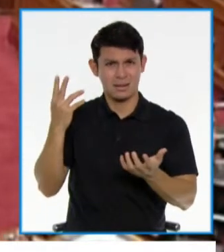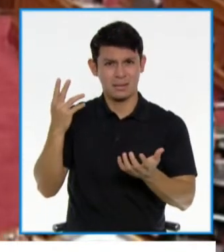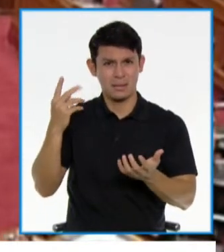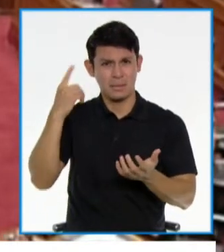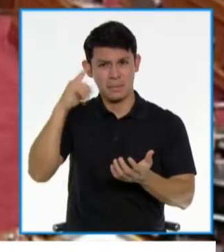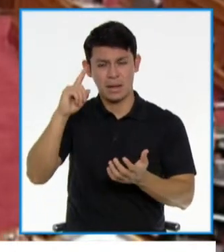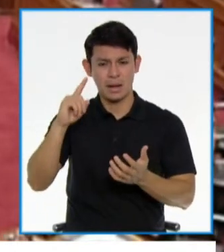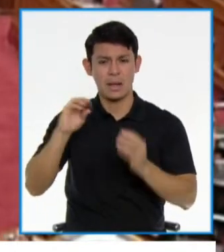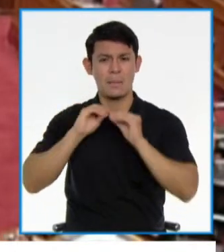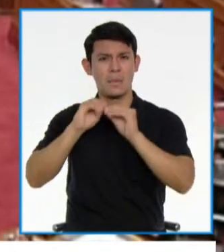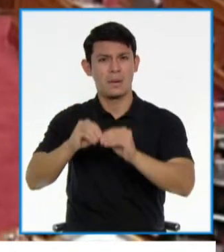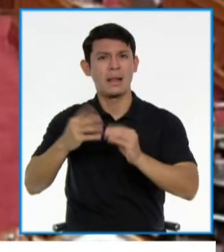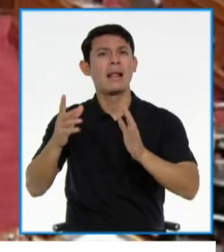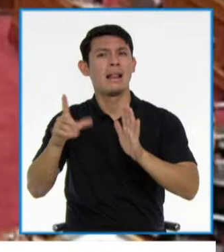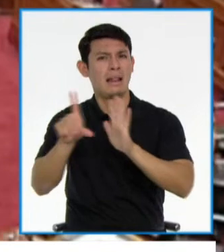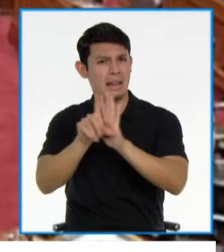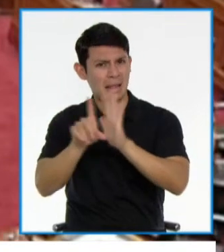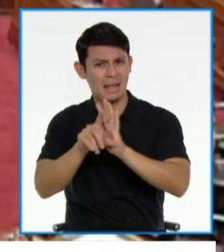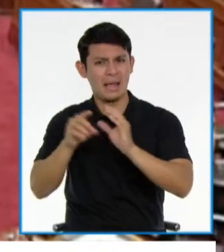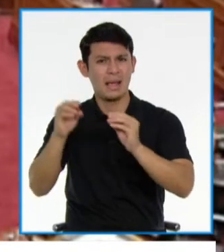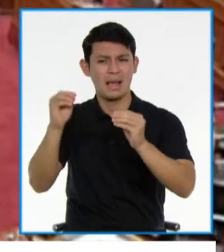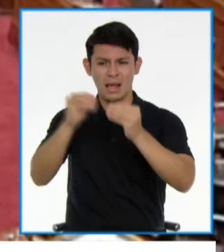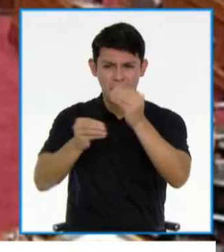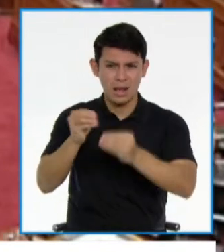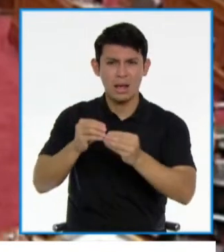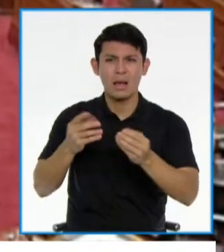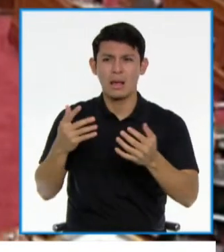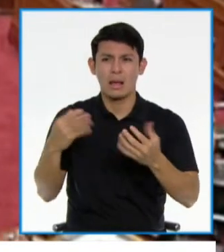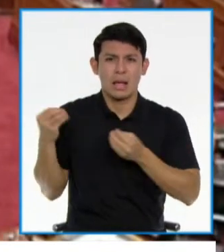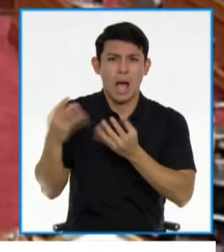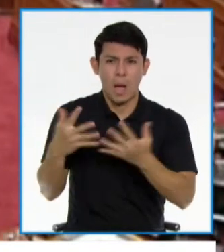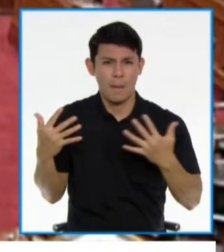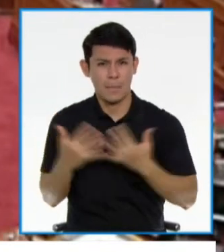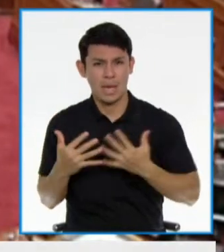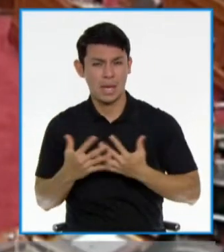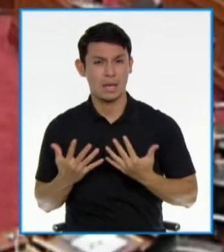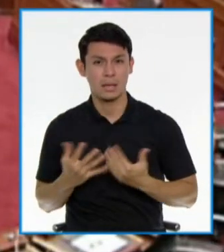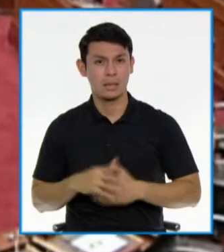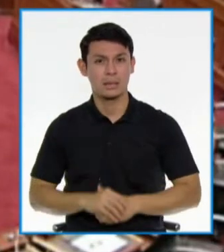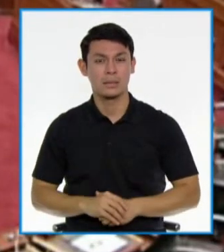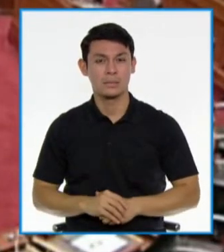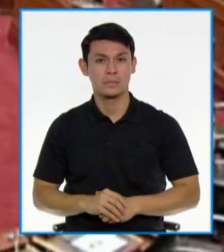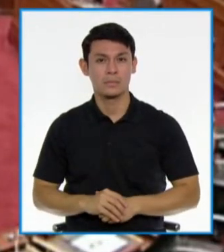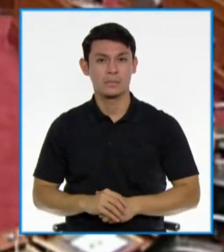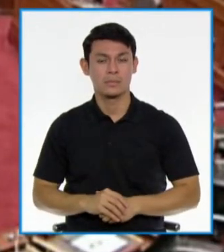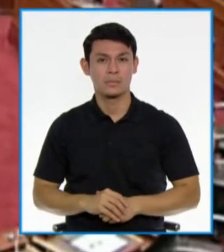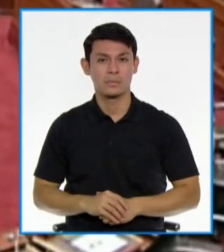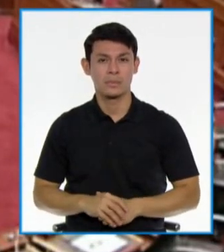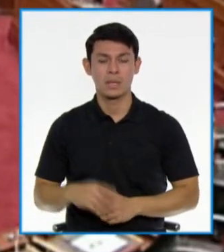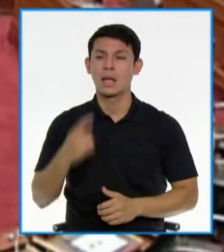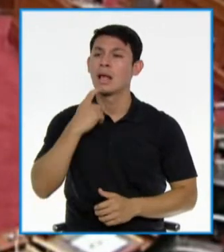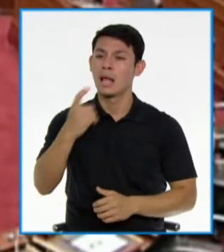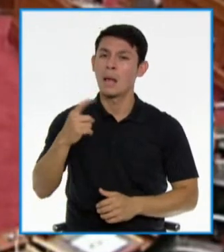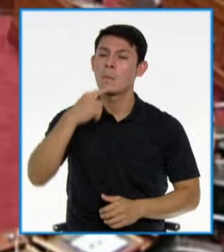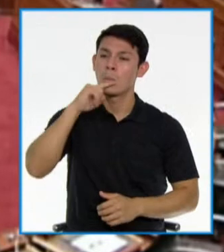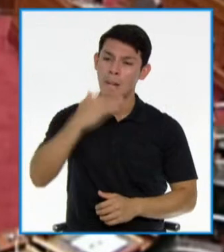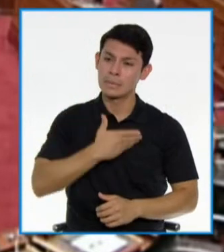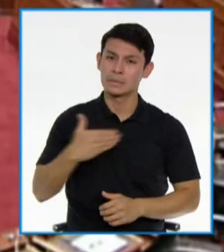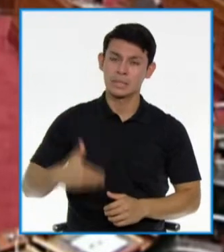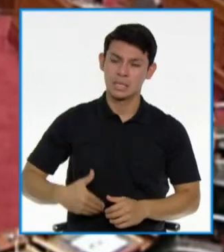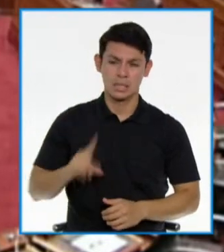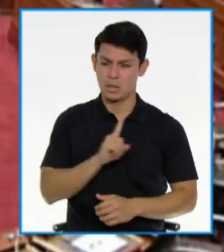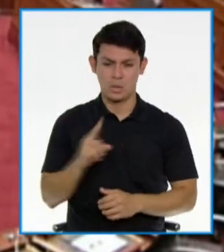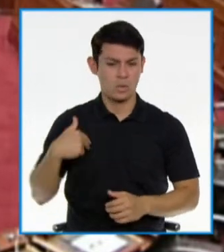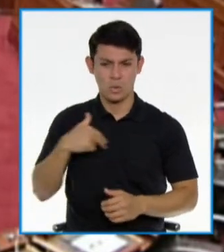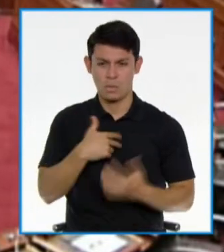instalar una dictadura? ¿Para instalar la censura, el miedo? No les temo, señora presidenta, no les temo.